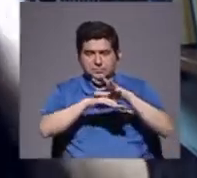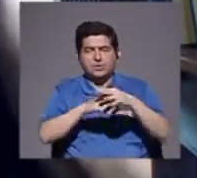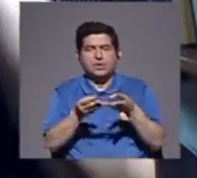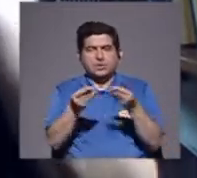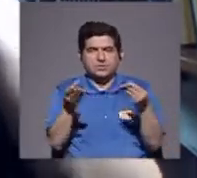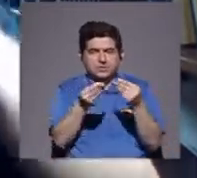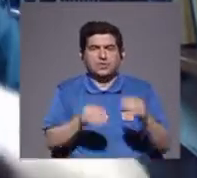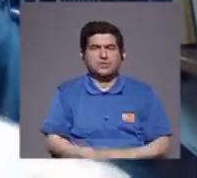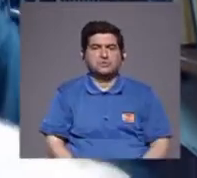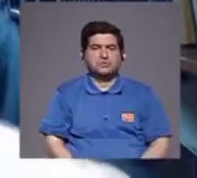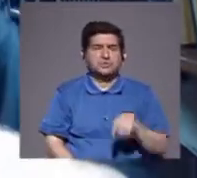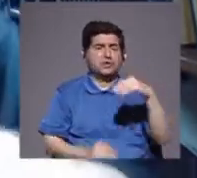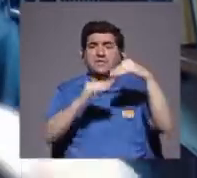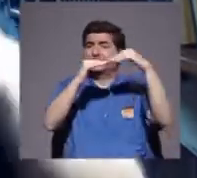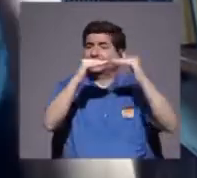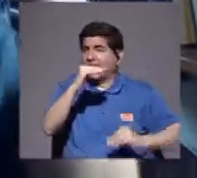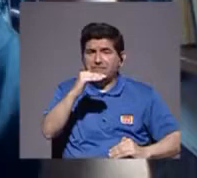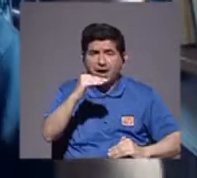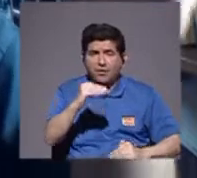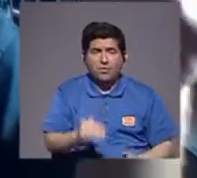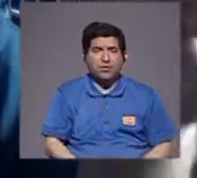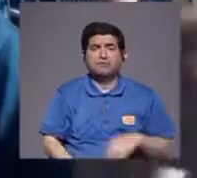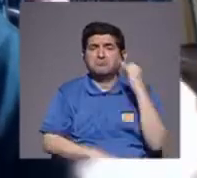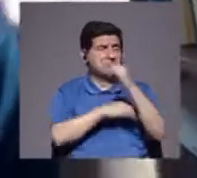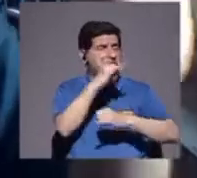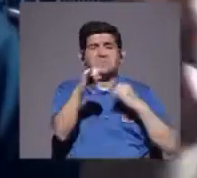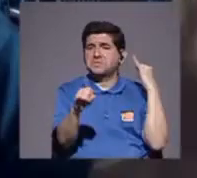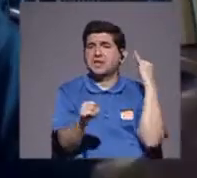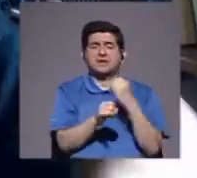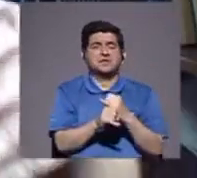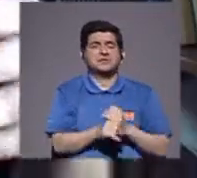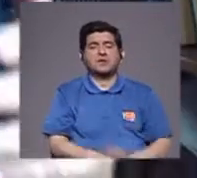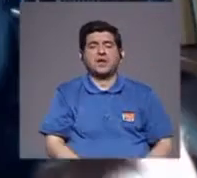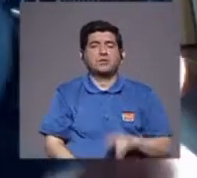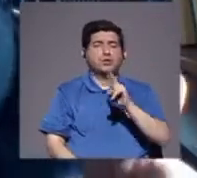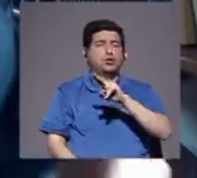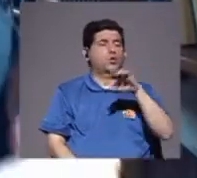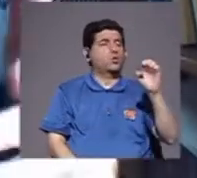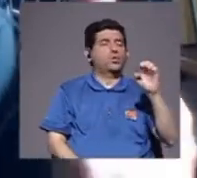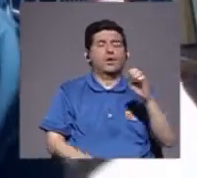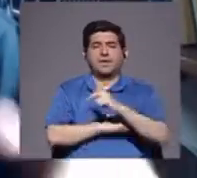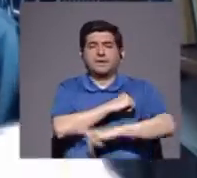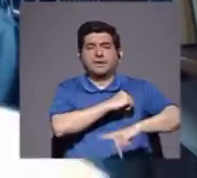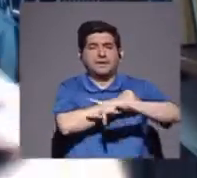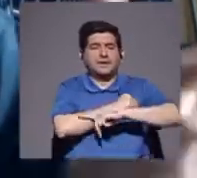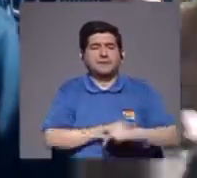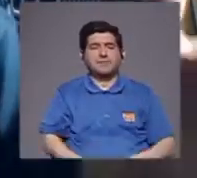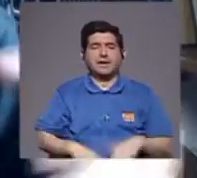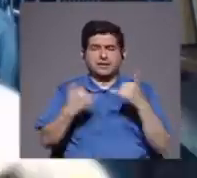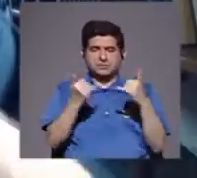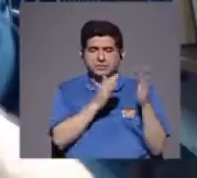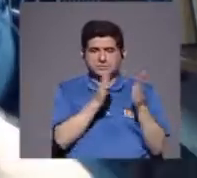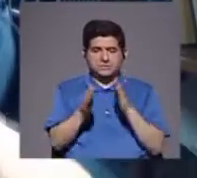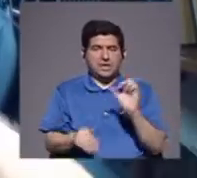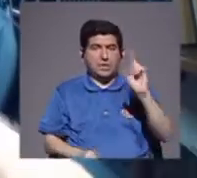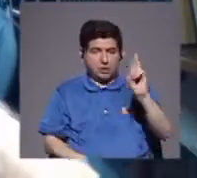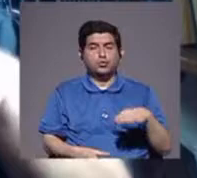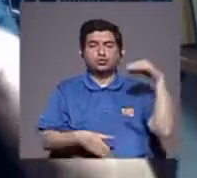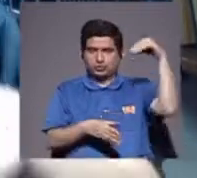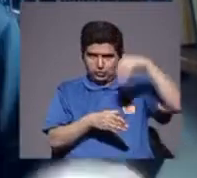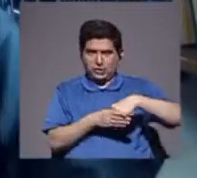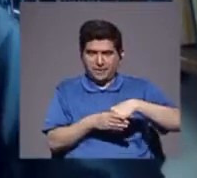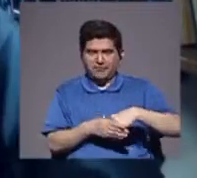el producto, está abajo de eso, internacionalmente, en la Unión Europea, y en los países, ordenados, y Costa Rica, está entre ellos,